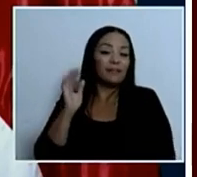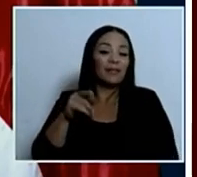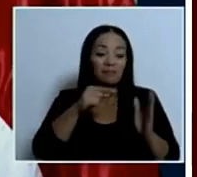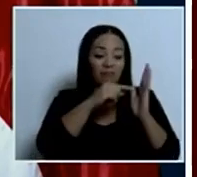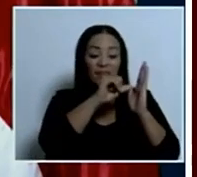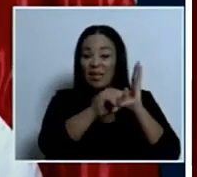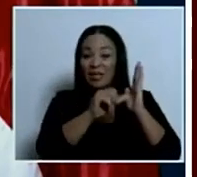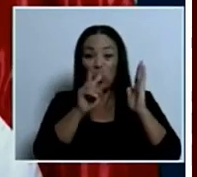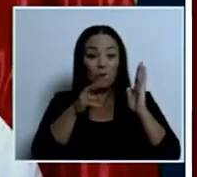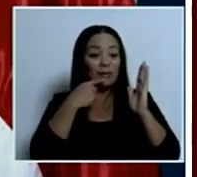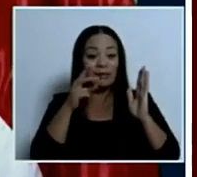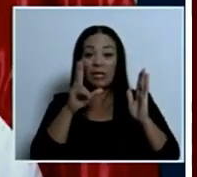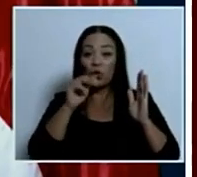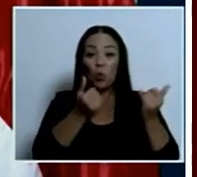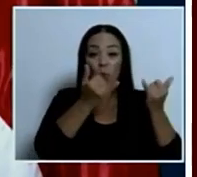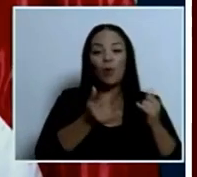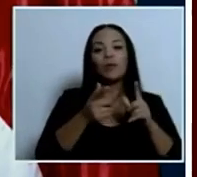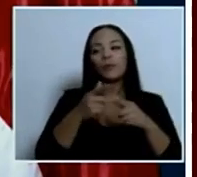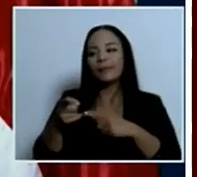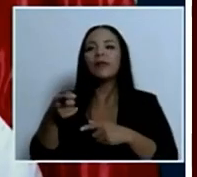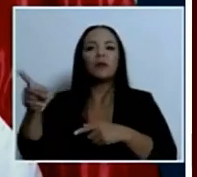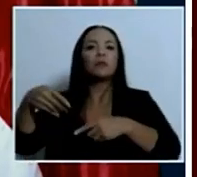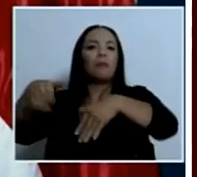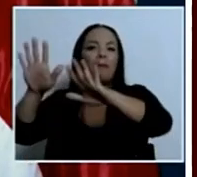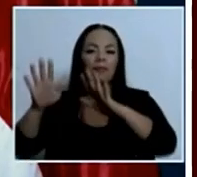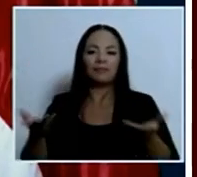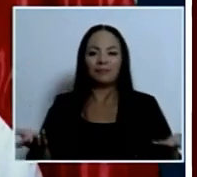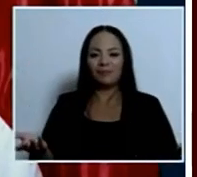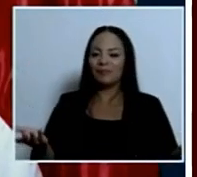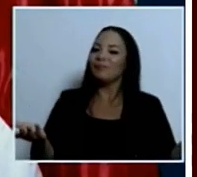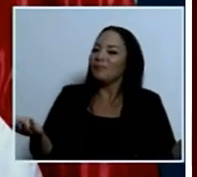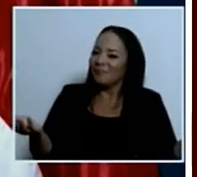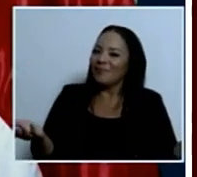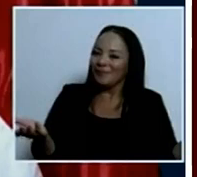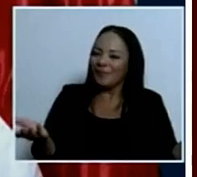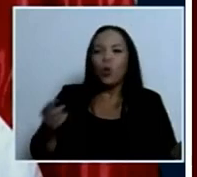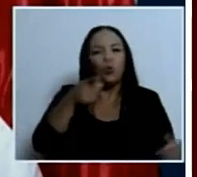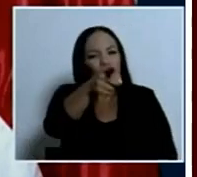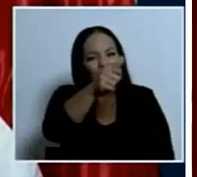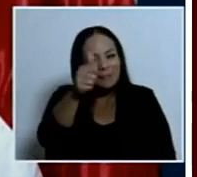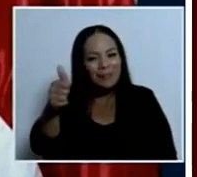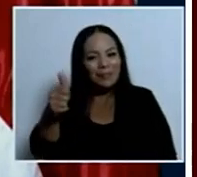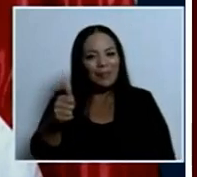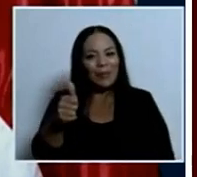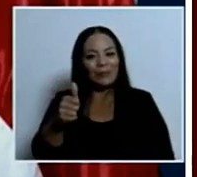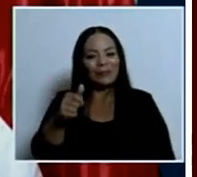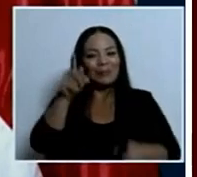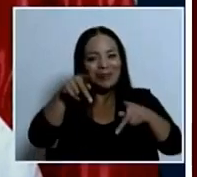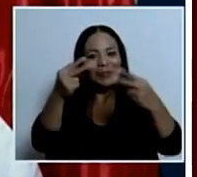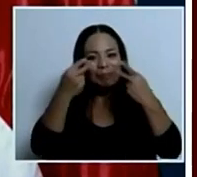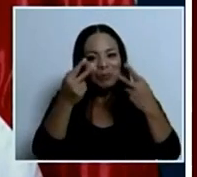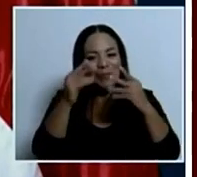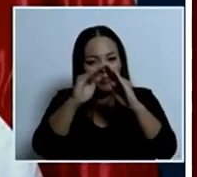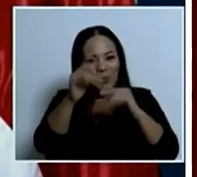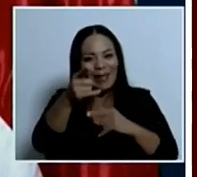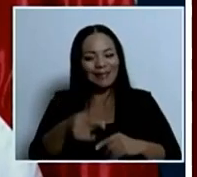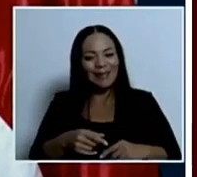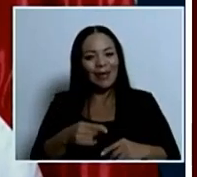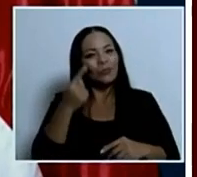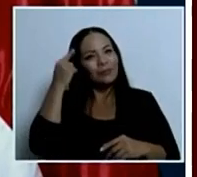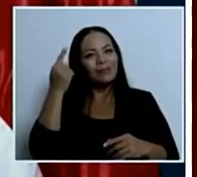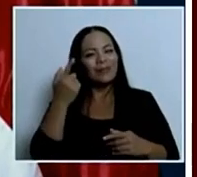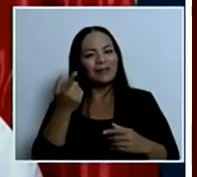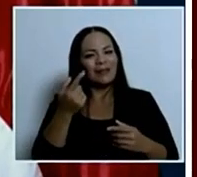porque es que hay esos vacíos usted no se lo pregunta señor en su casa yo sí será que yo soy muy mal